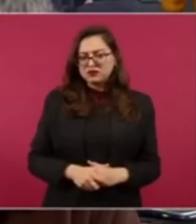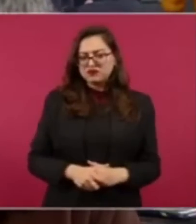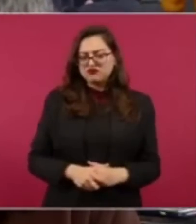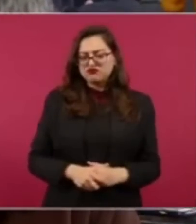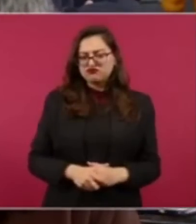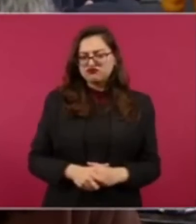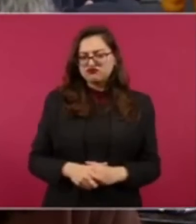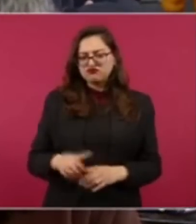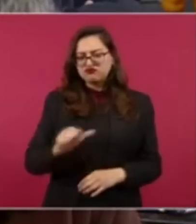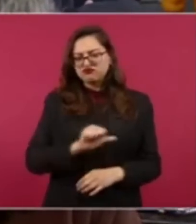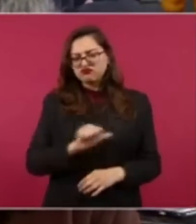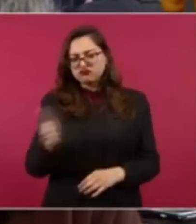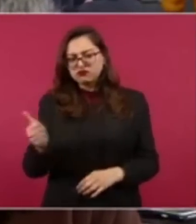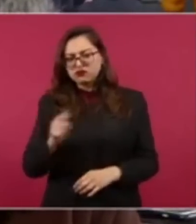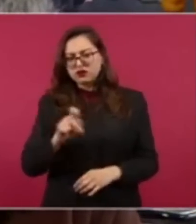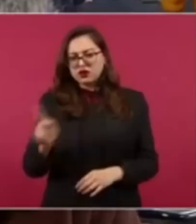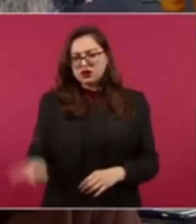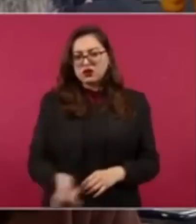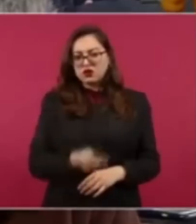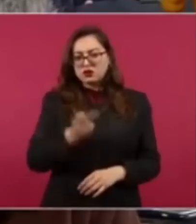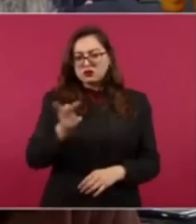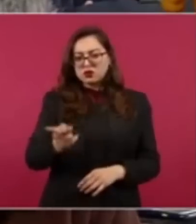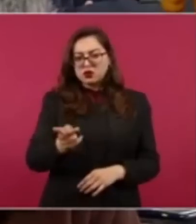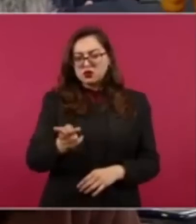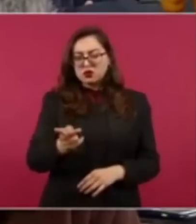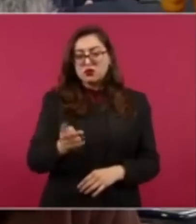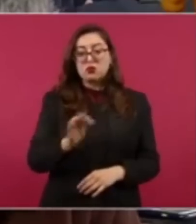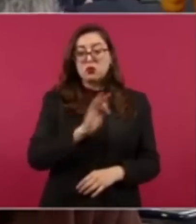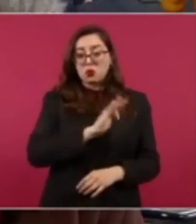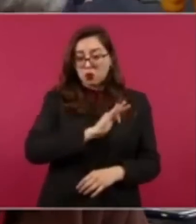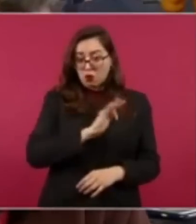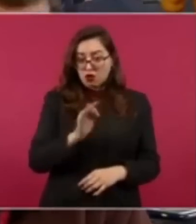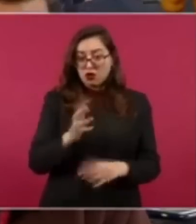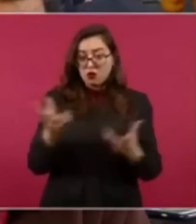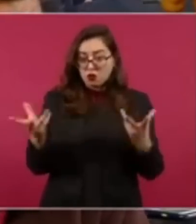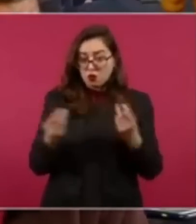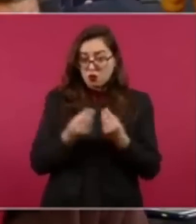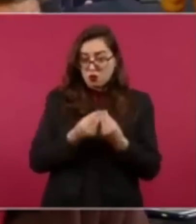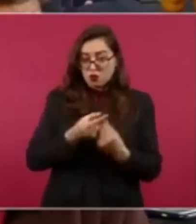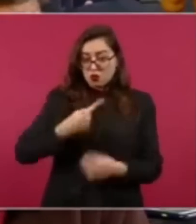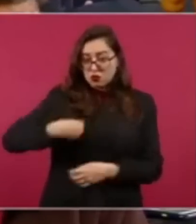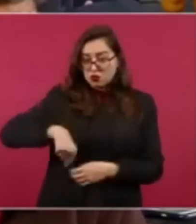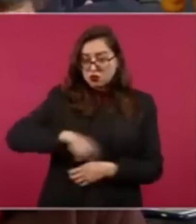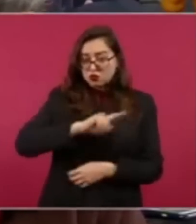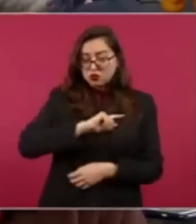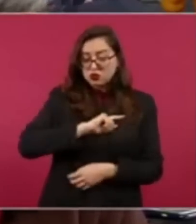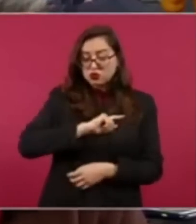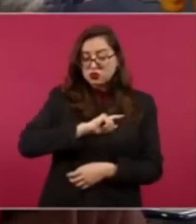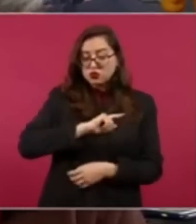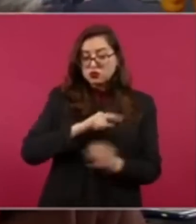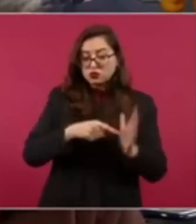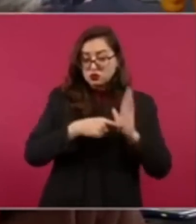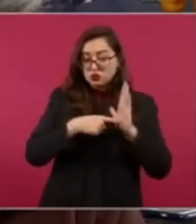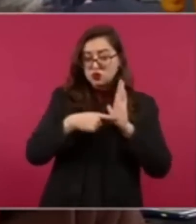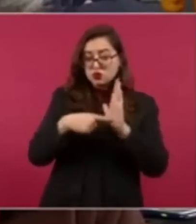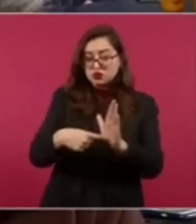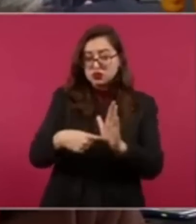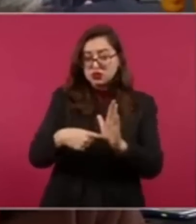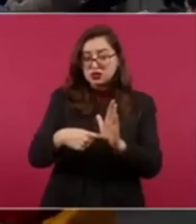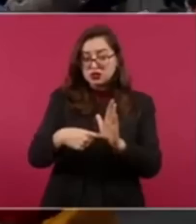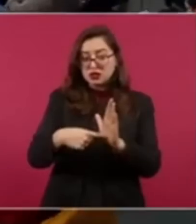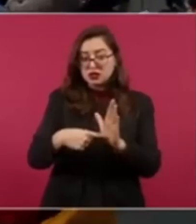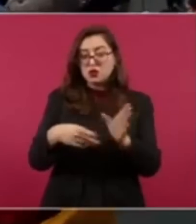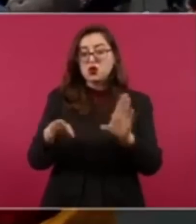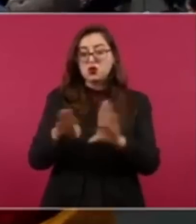si quisiera usted o puede reunirse con nosotros para que escuche de viva voz lo que hemos pasado, lo que han pasado